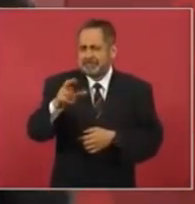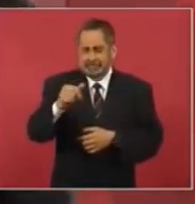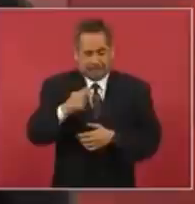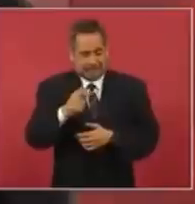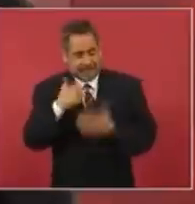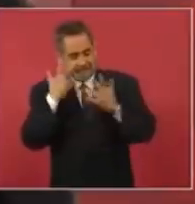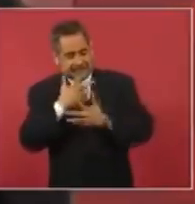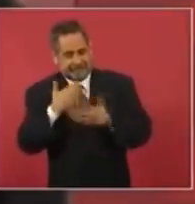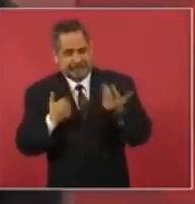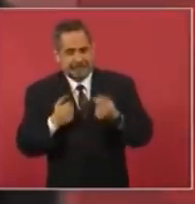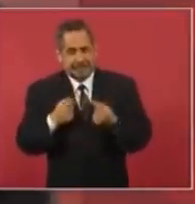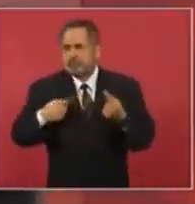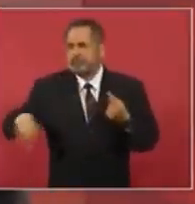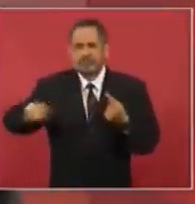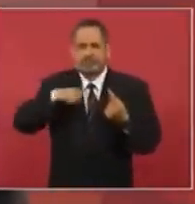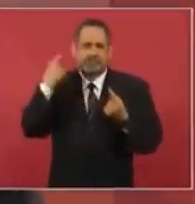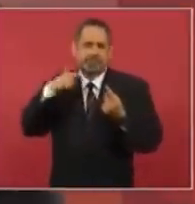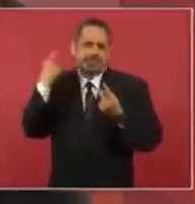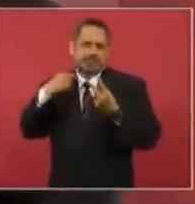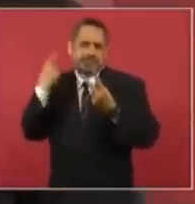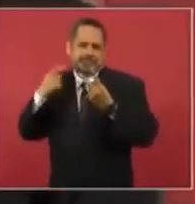Casi todos reprobaban.